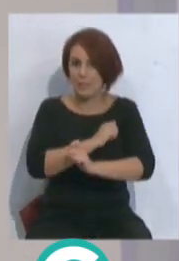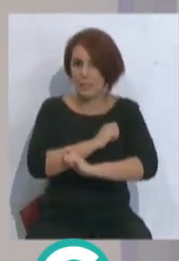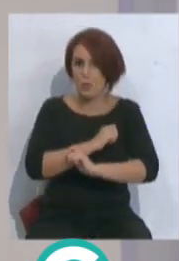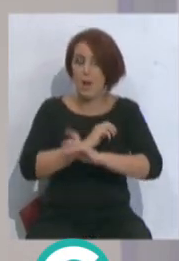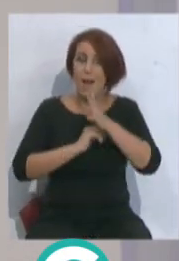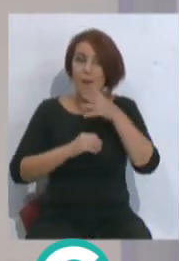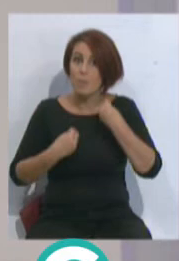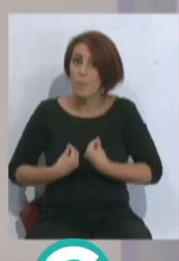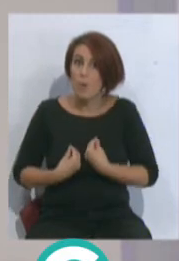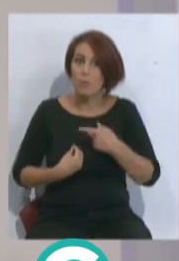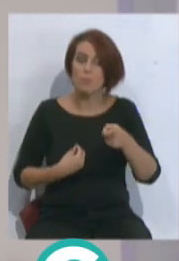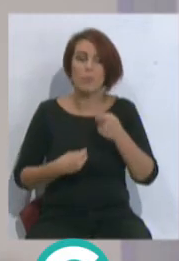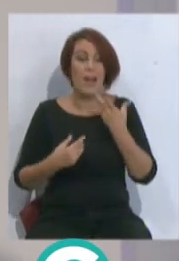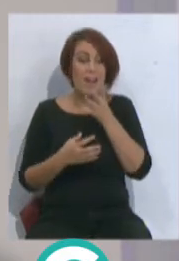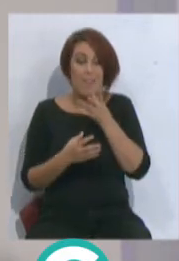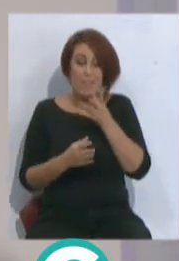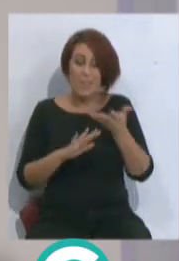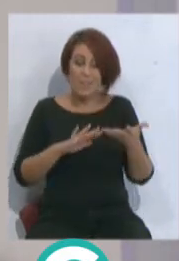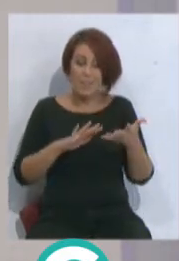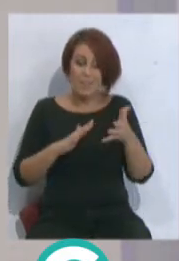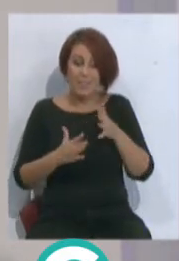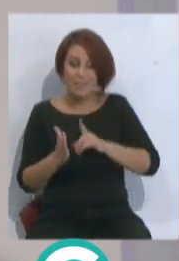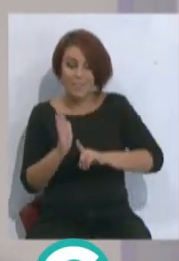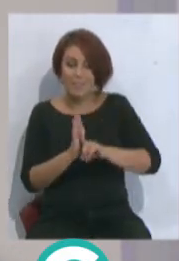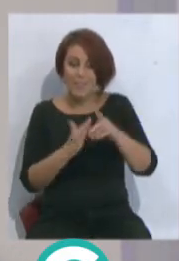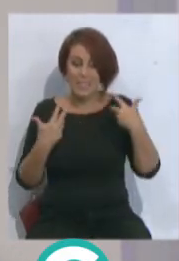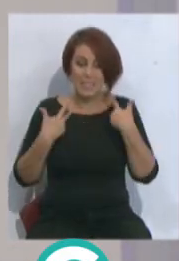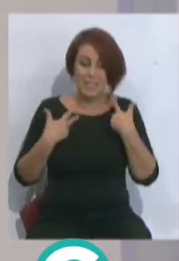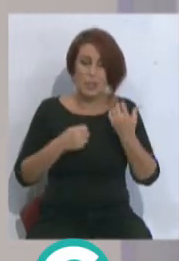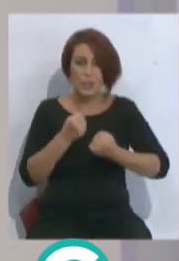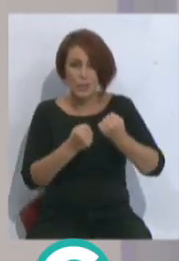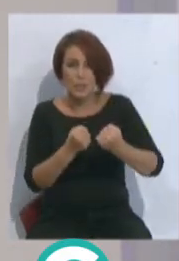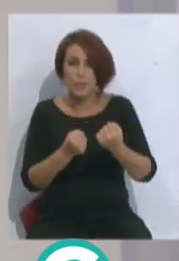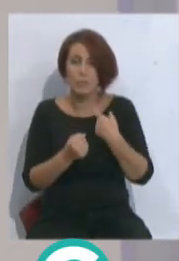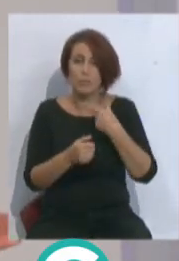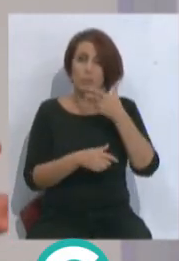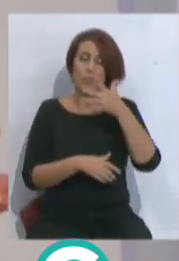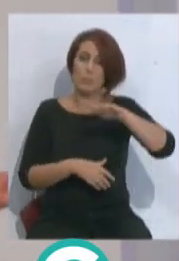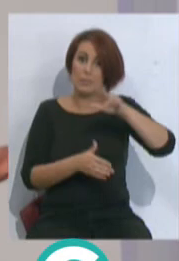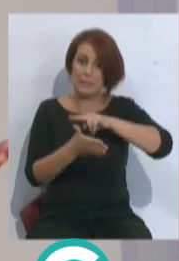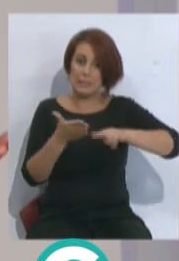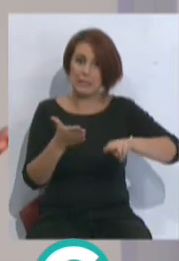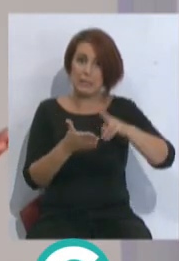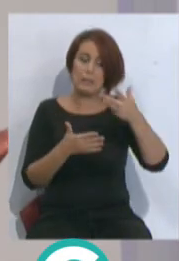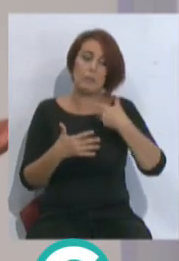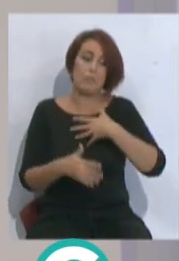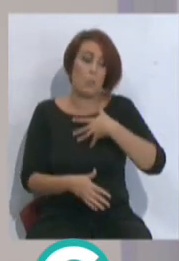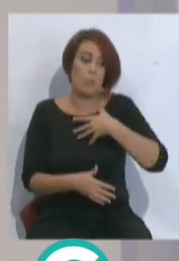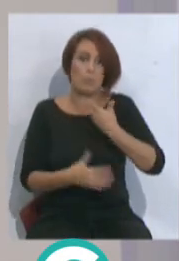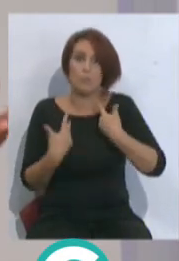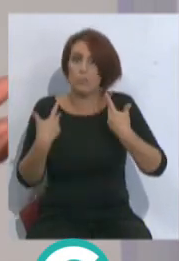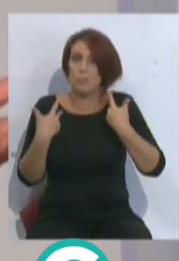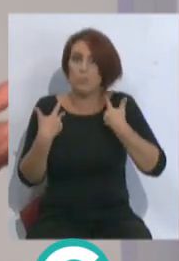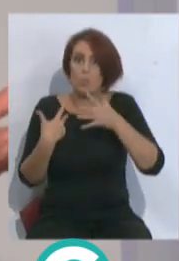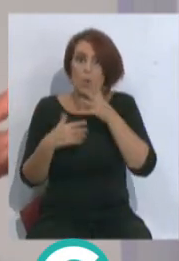ahora, ahora se está labrando, ahora se está formando, está sufriendo, está corriendo en Vigo. El pobre mío, yo estaba sufriendo